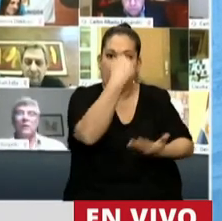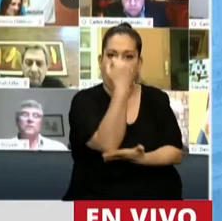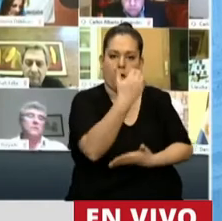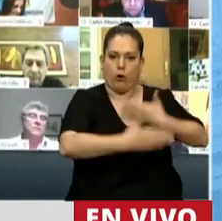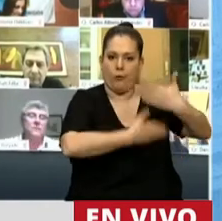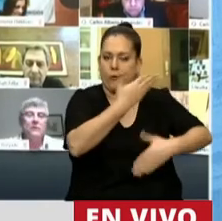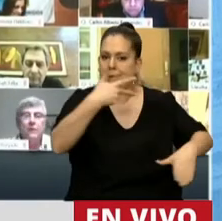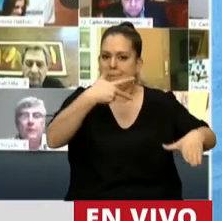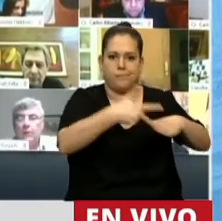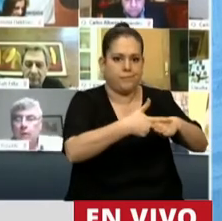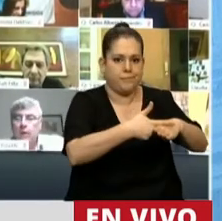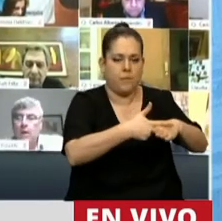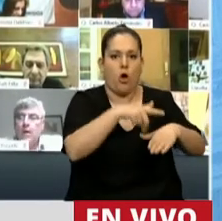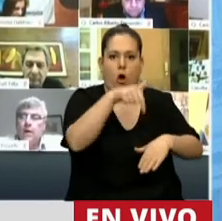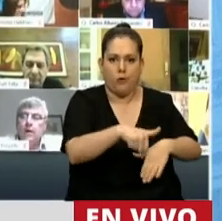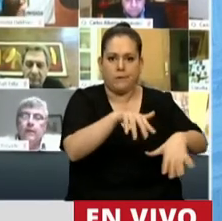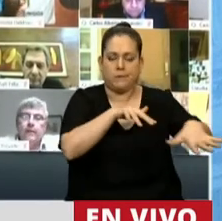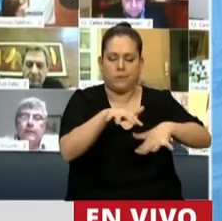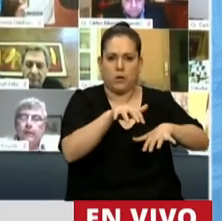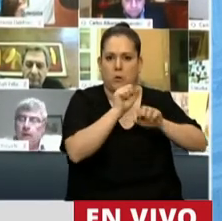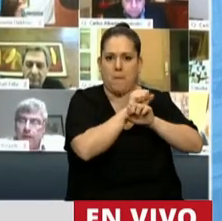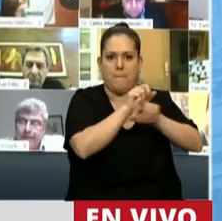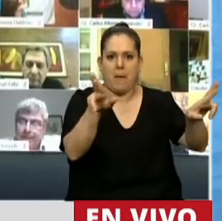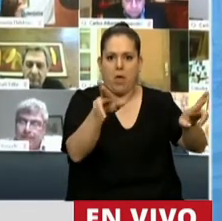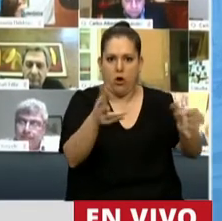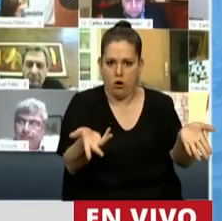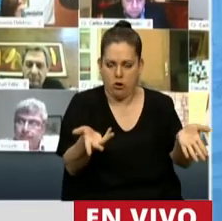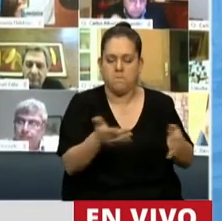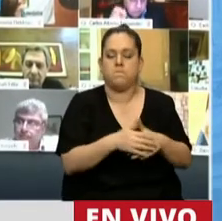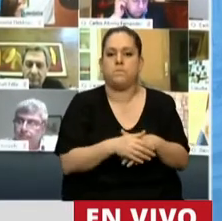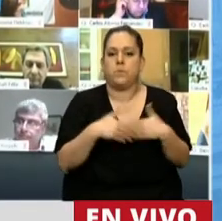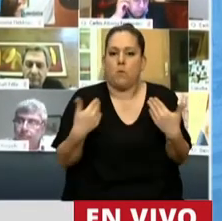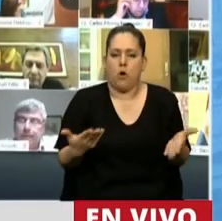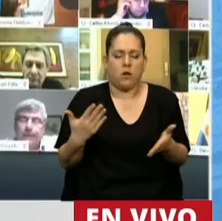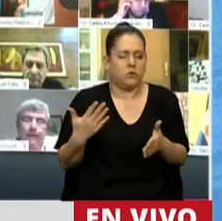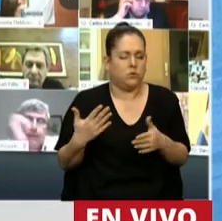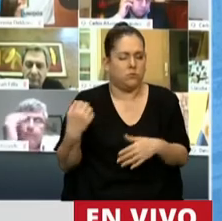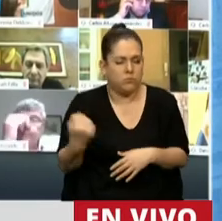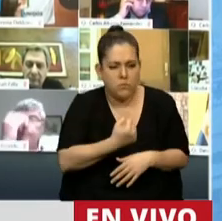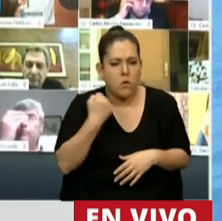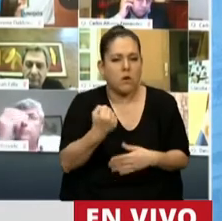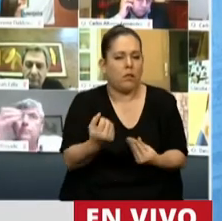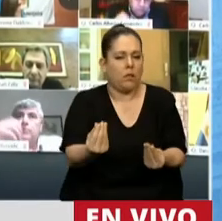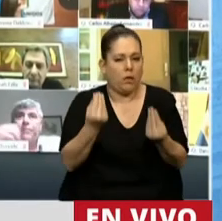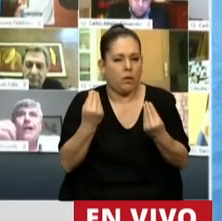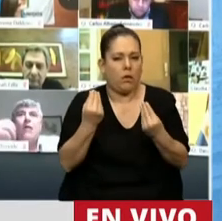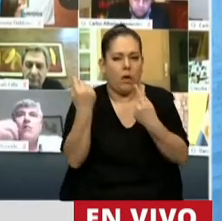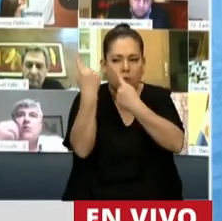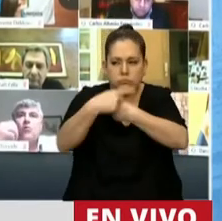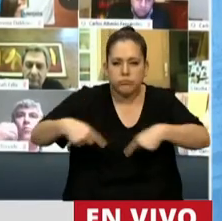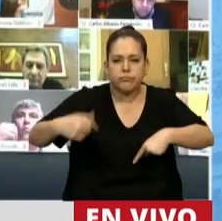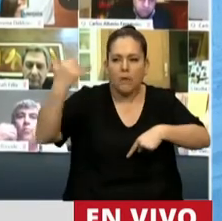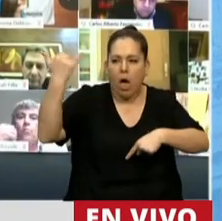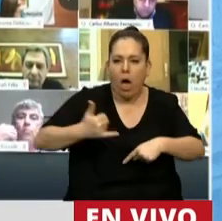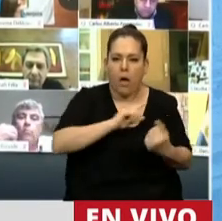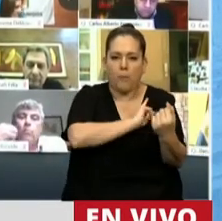y hoy la situación es más grave que nunca. Por eso es fundamental, señor Presidente, que con todas las herramientas que ya